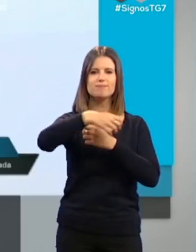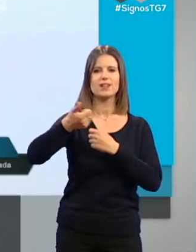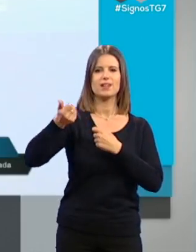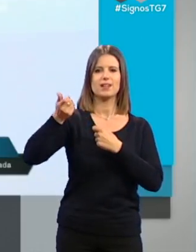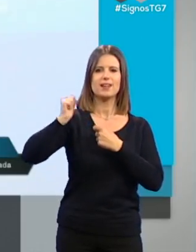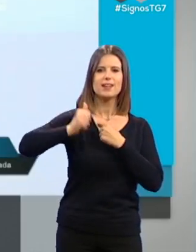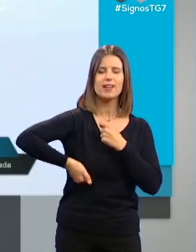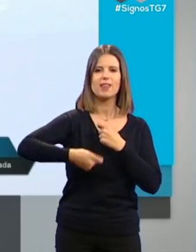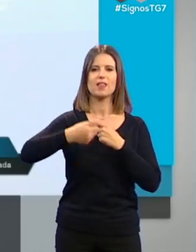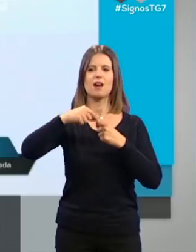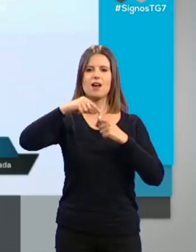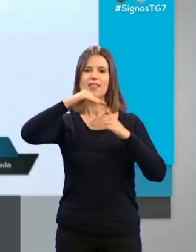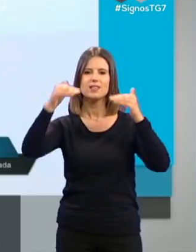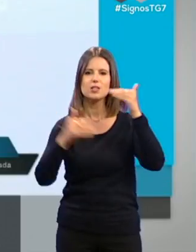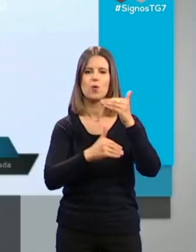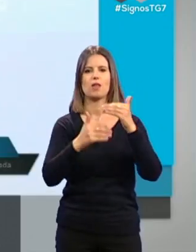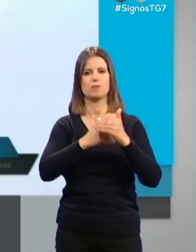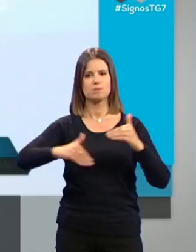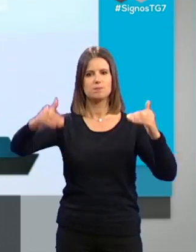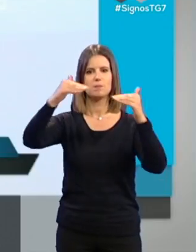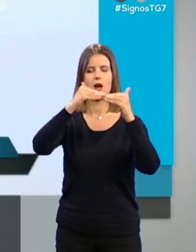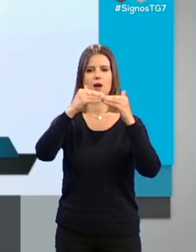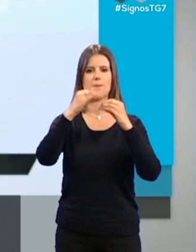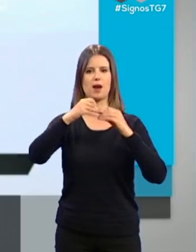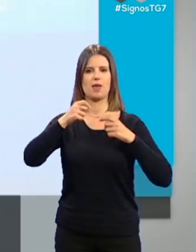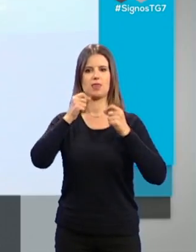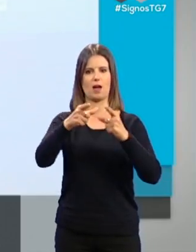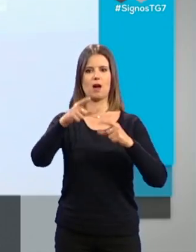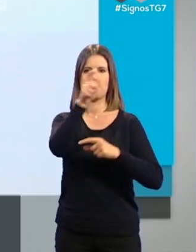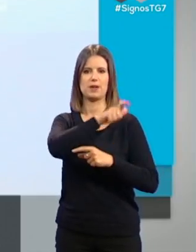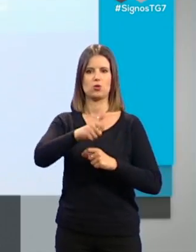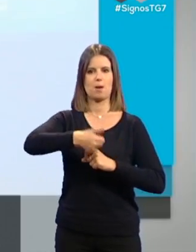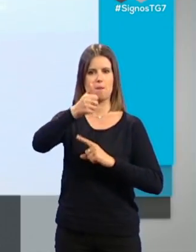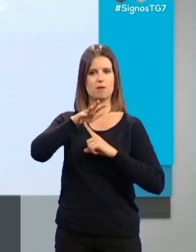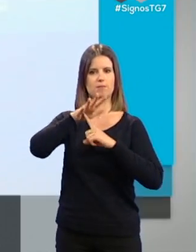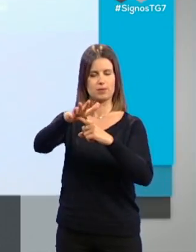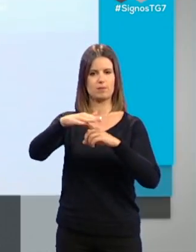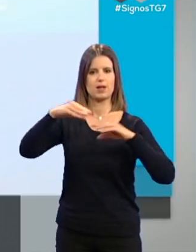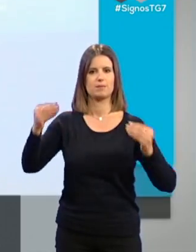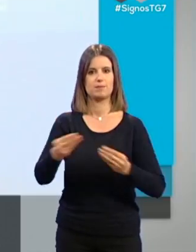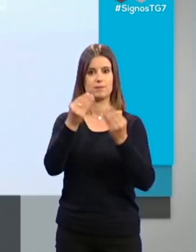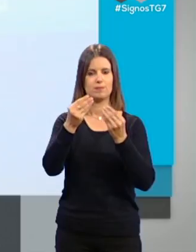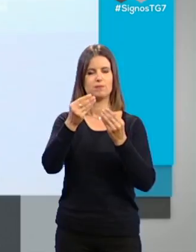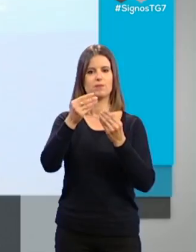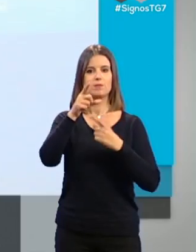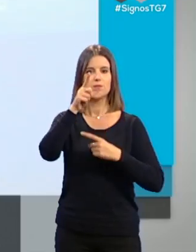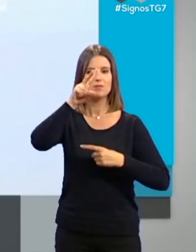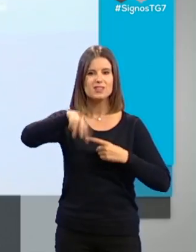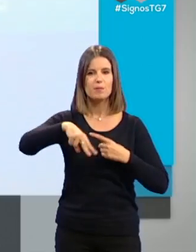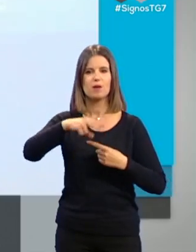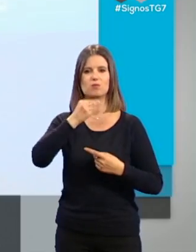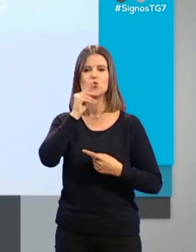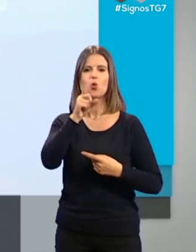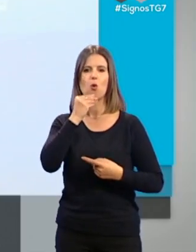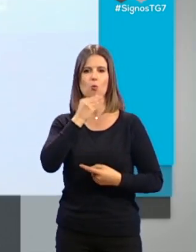desigualdades, invertir en ayudar a las personas y colectivos más desfavorecidos, no es un ejercicio de bondad